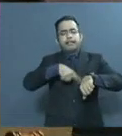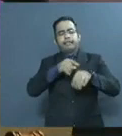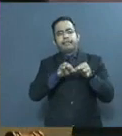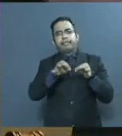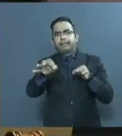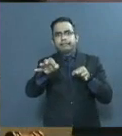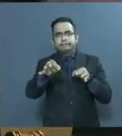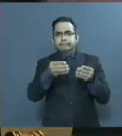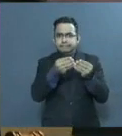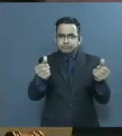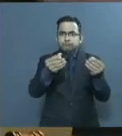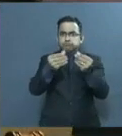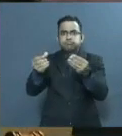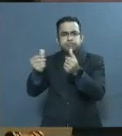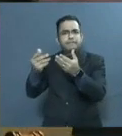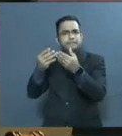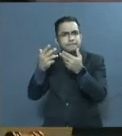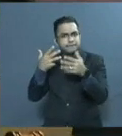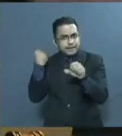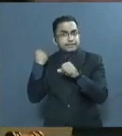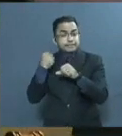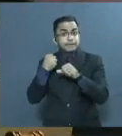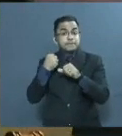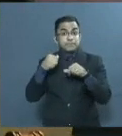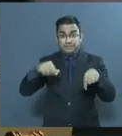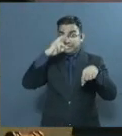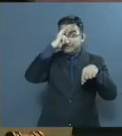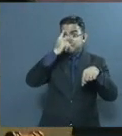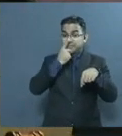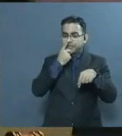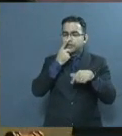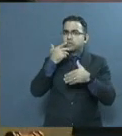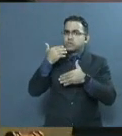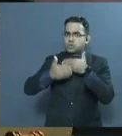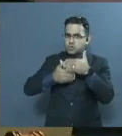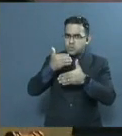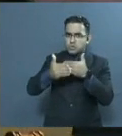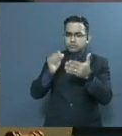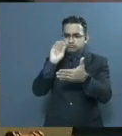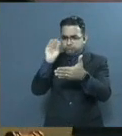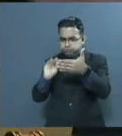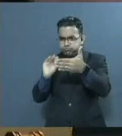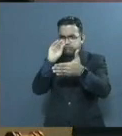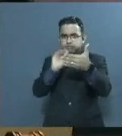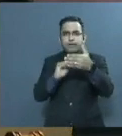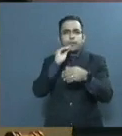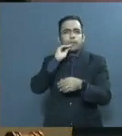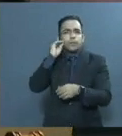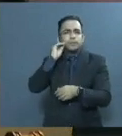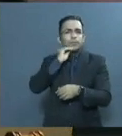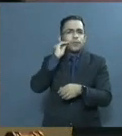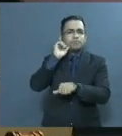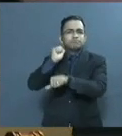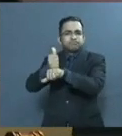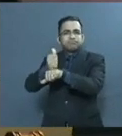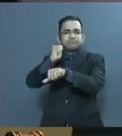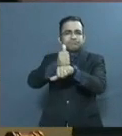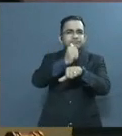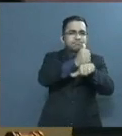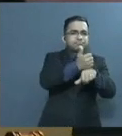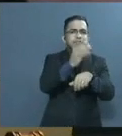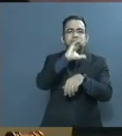La República Dominicana se encamina a lograr un sistema de registro inmobiliario a la altura de las demandas